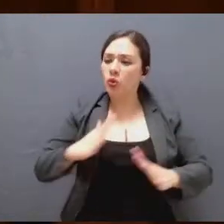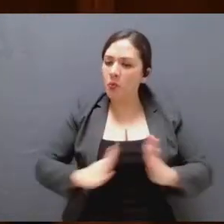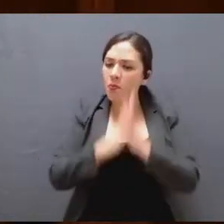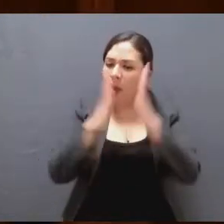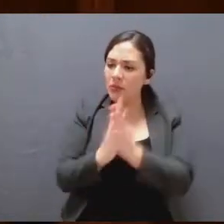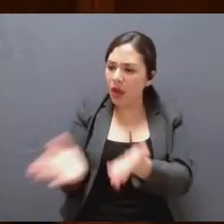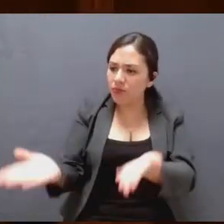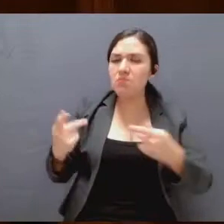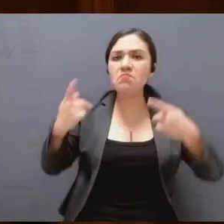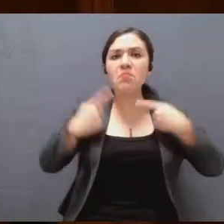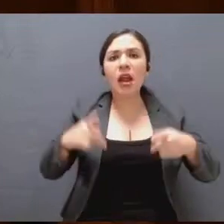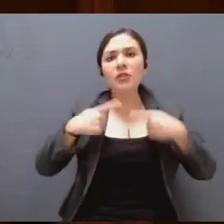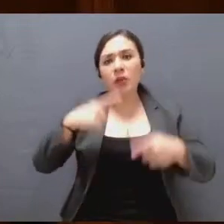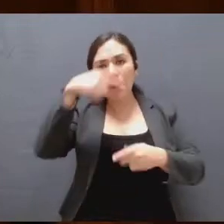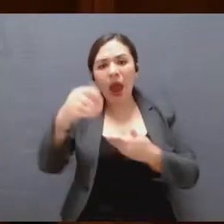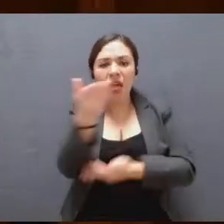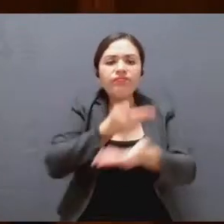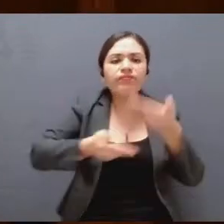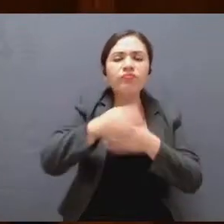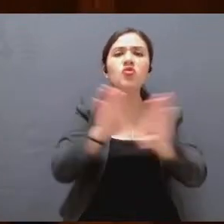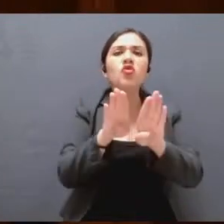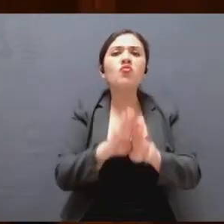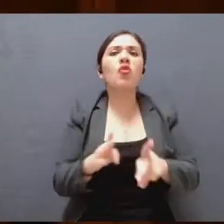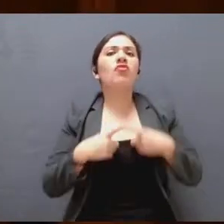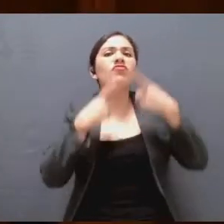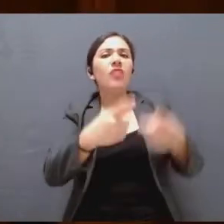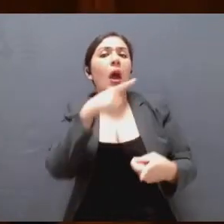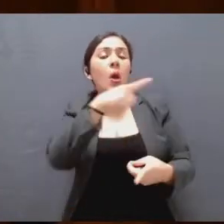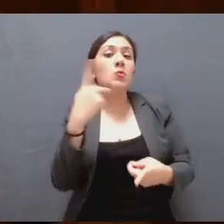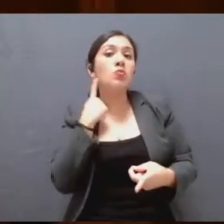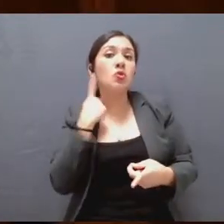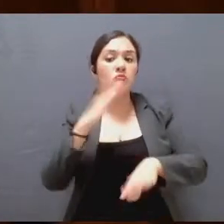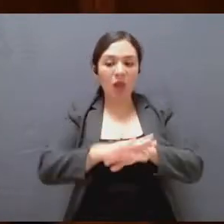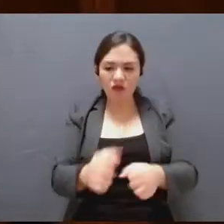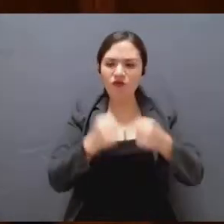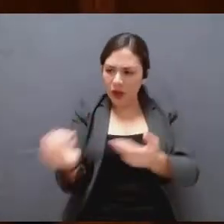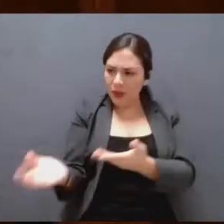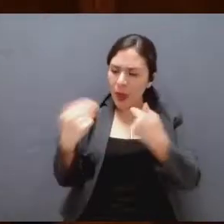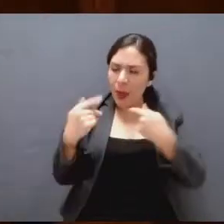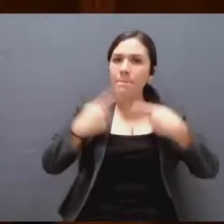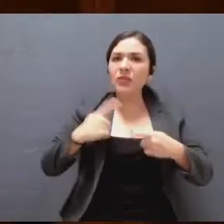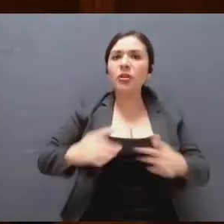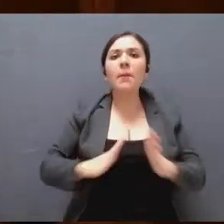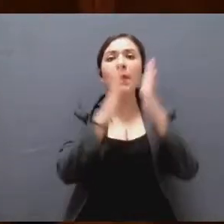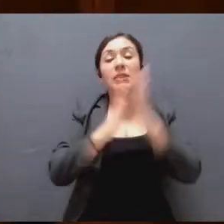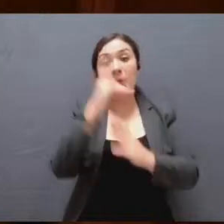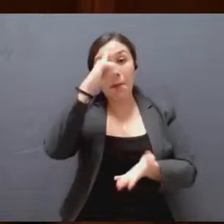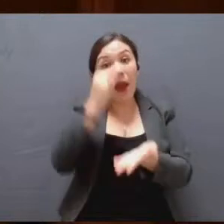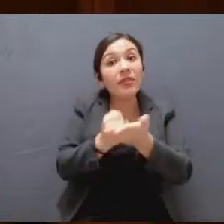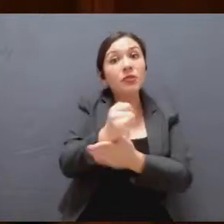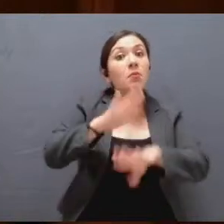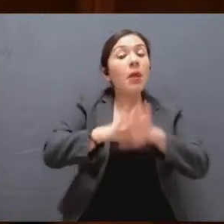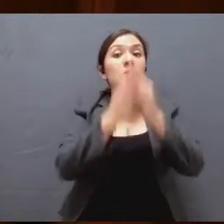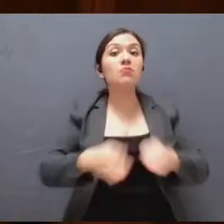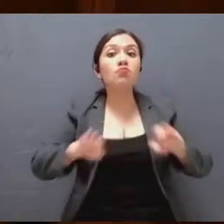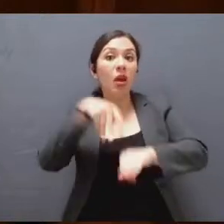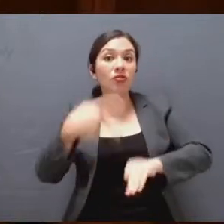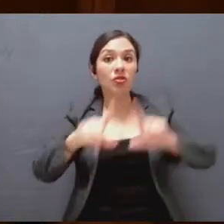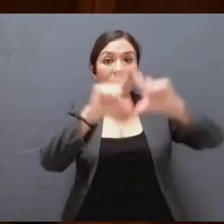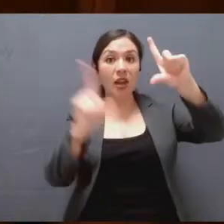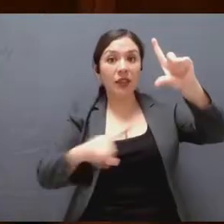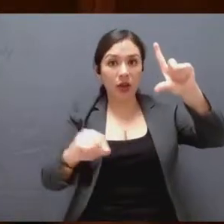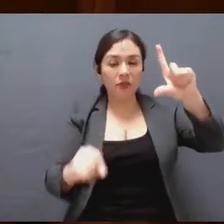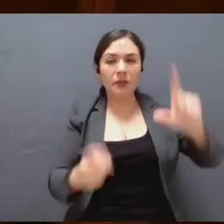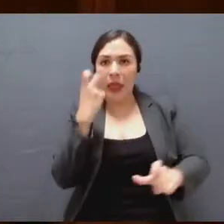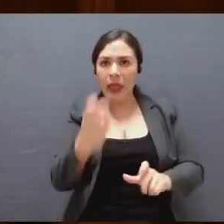para socializar el poder político e involucrar a la sociedad en las grandes decisiones nacionales, con lo que se ha